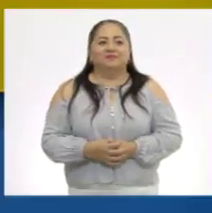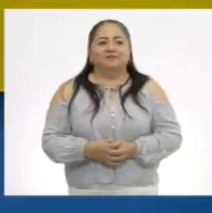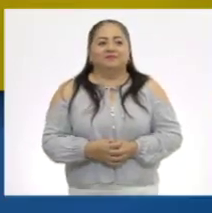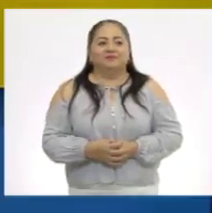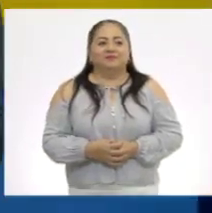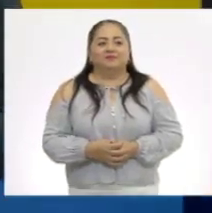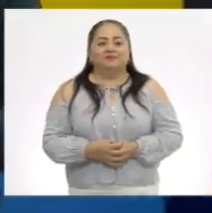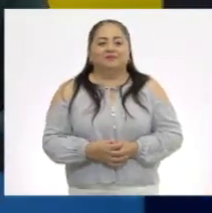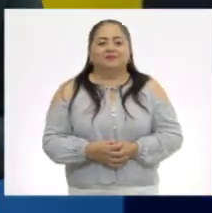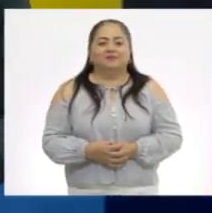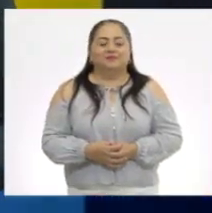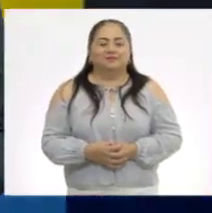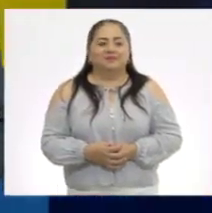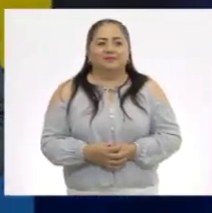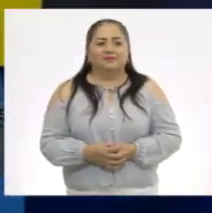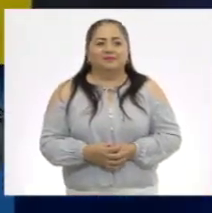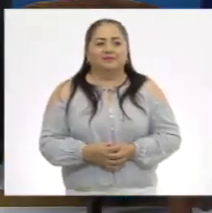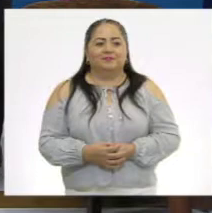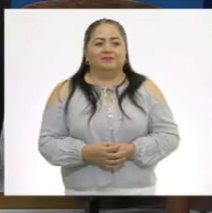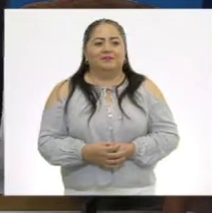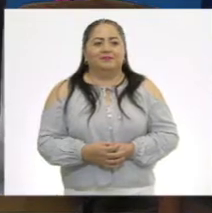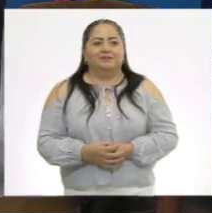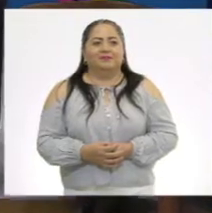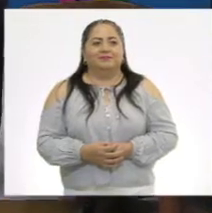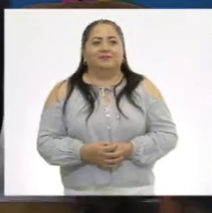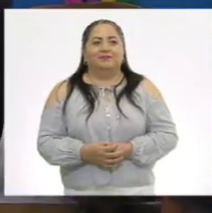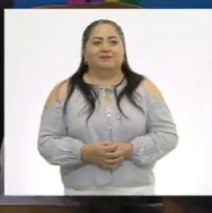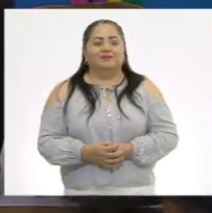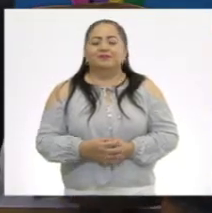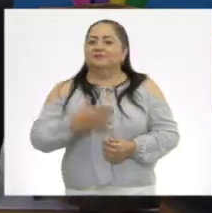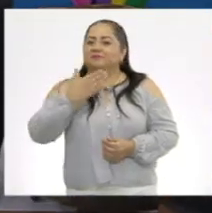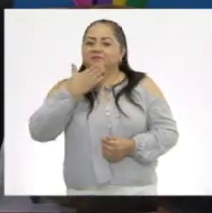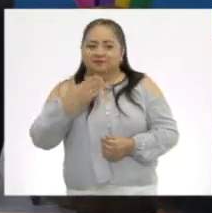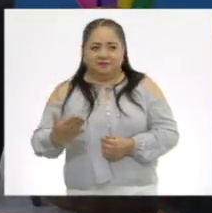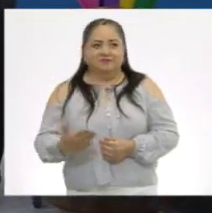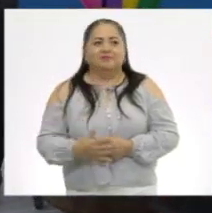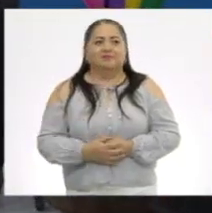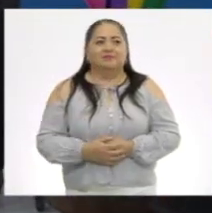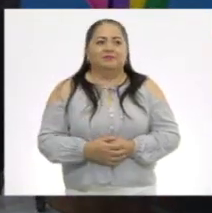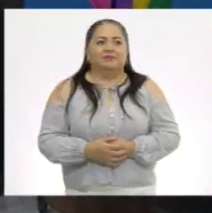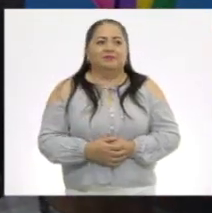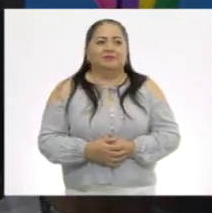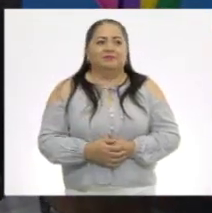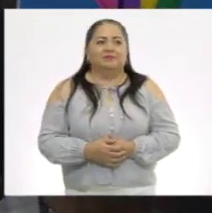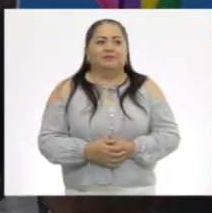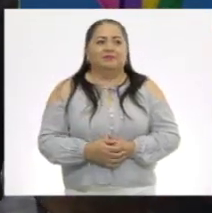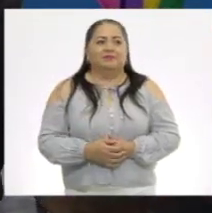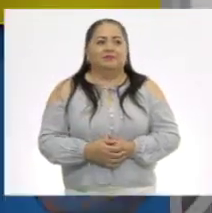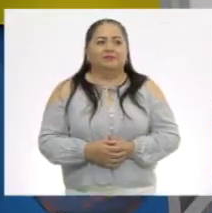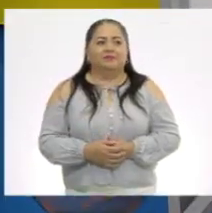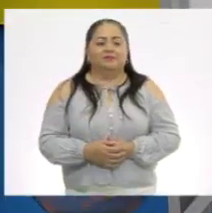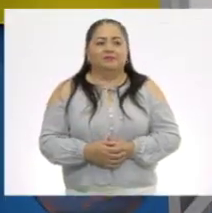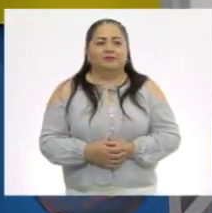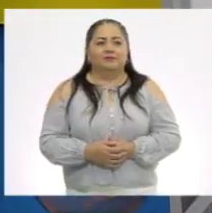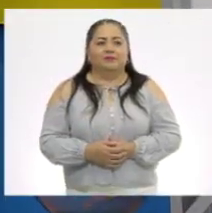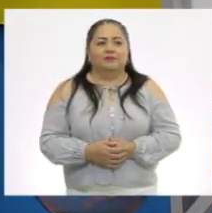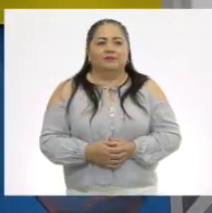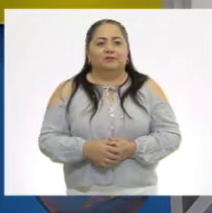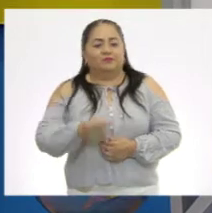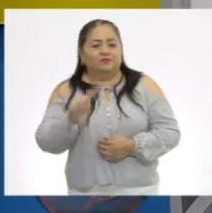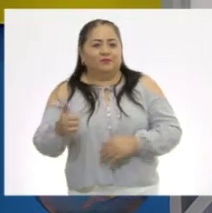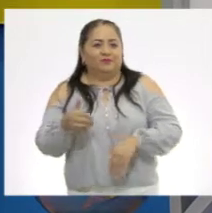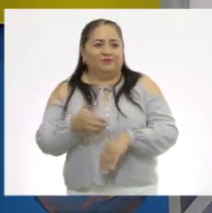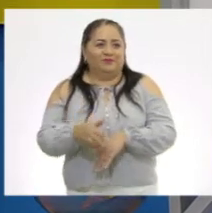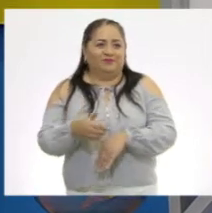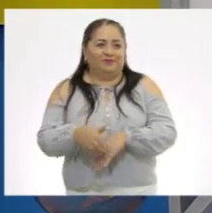Arráncala, tú arráncala. Aquí la dejamos en esta. Agradecimiento. Excelente. Muy bien. Vamos con el siguiente